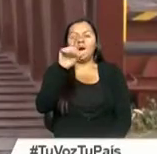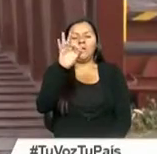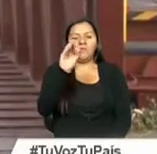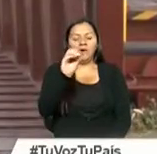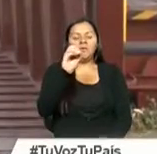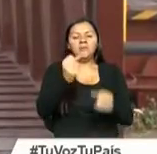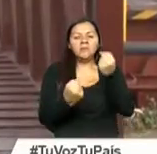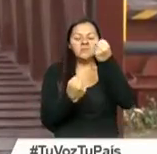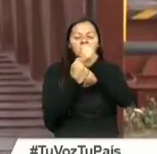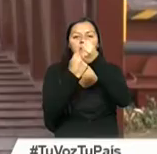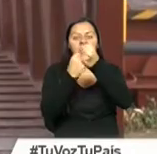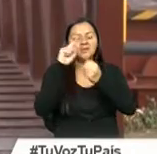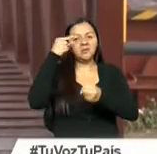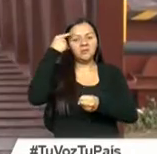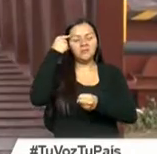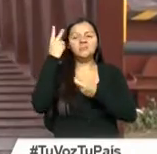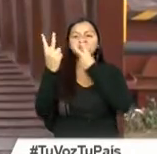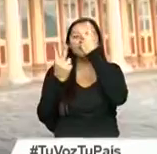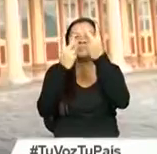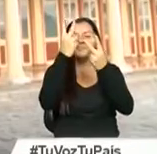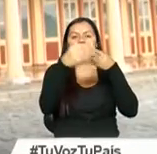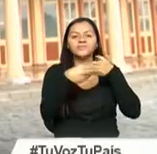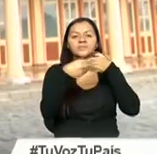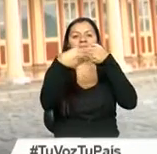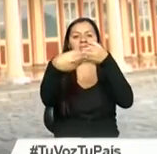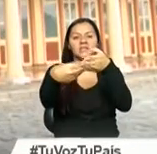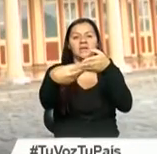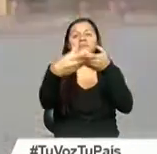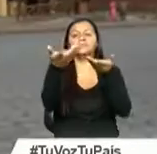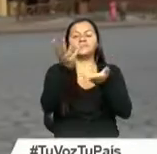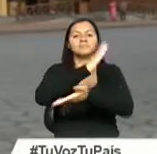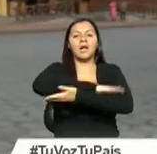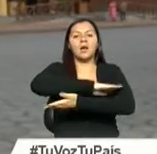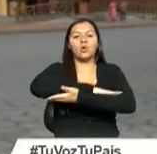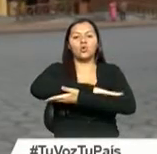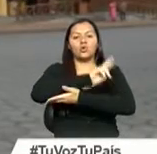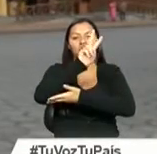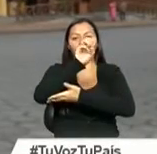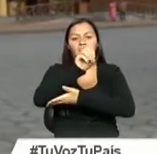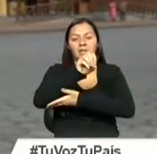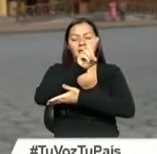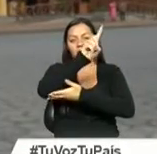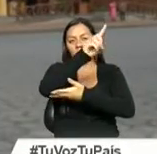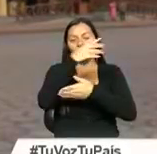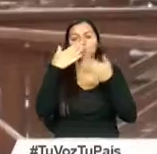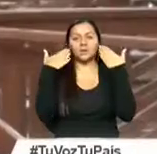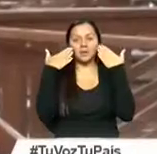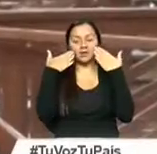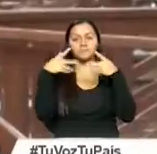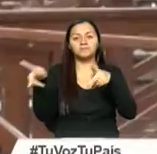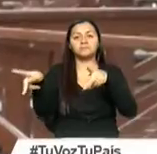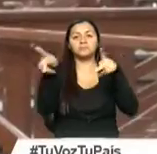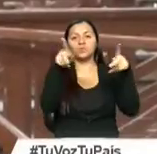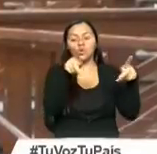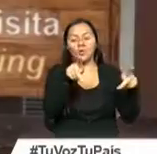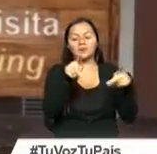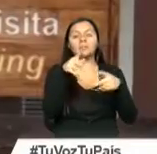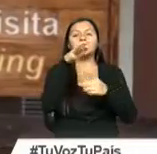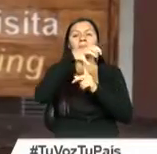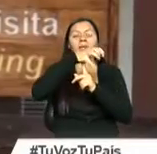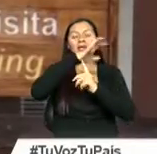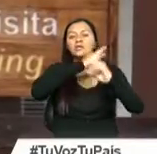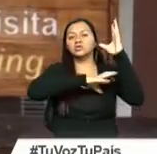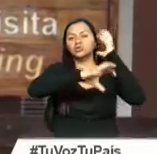Nacional. Incluye recorridos guiados por el Malecón 2000 de Guayaquil, Muelle Tomás Martínez, Parque Histórico,